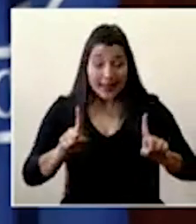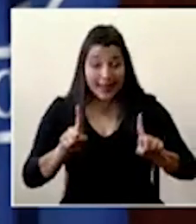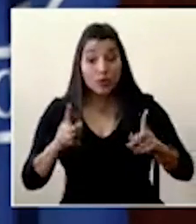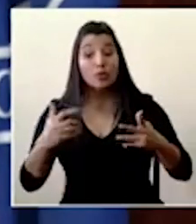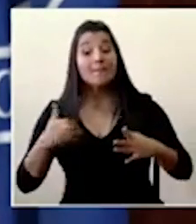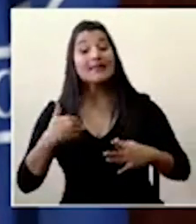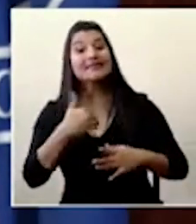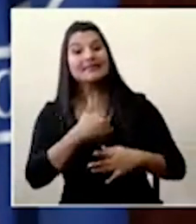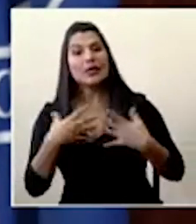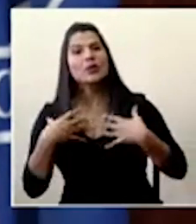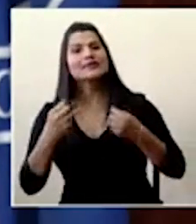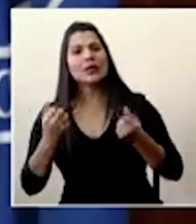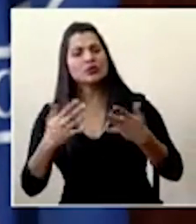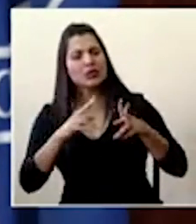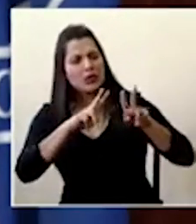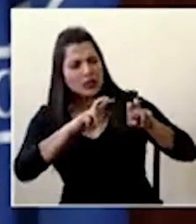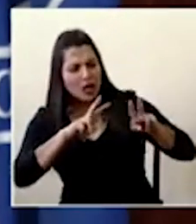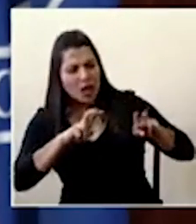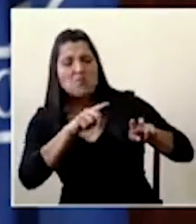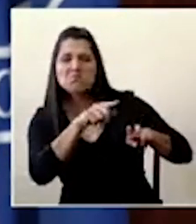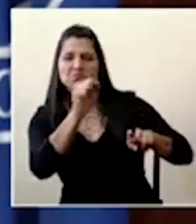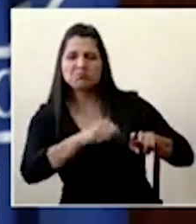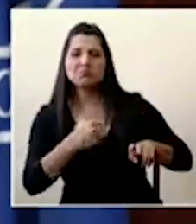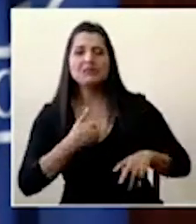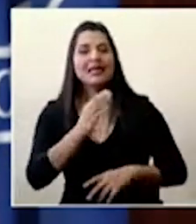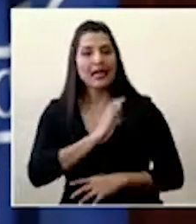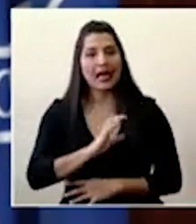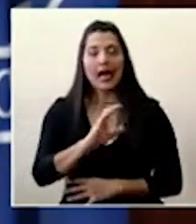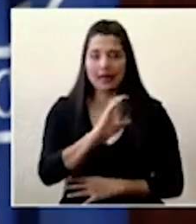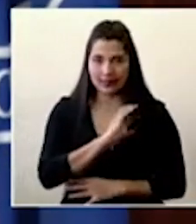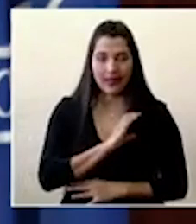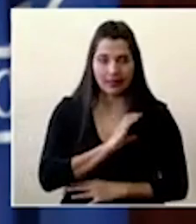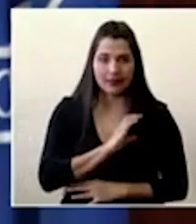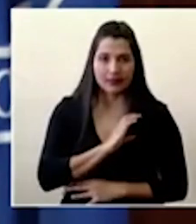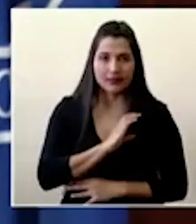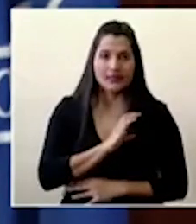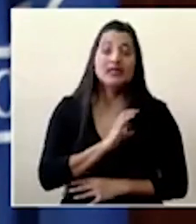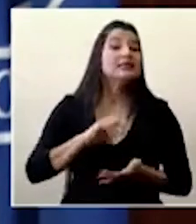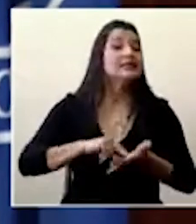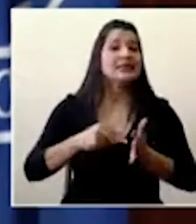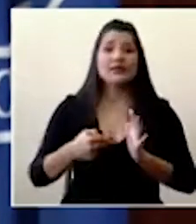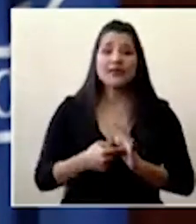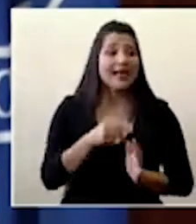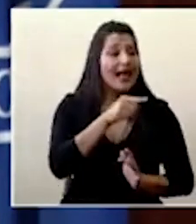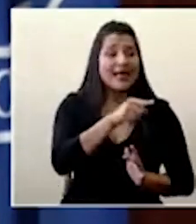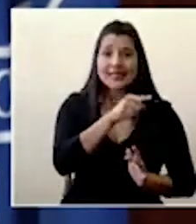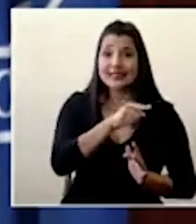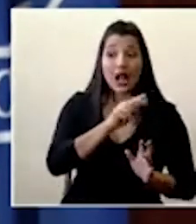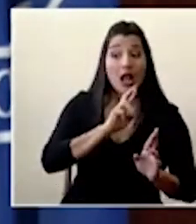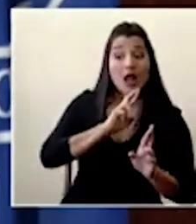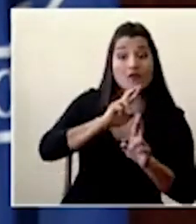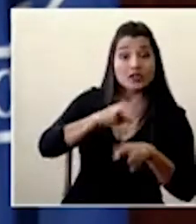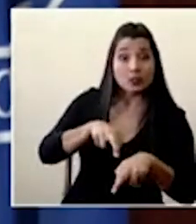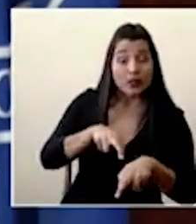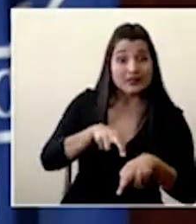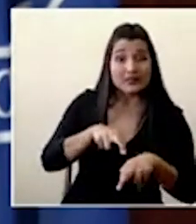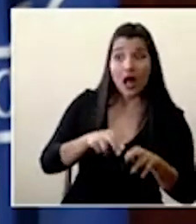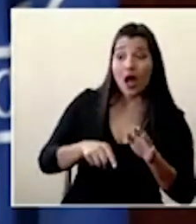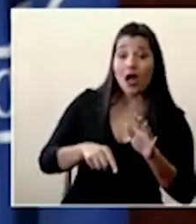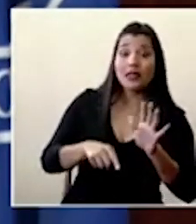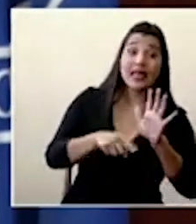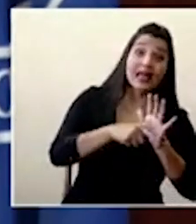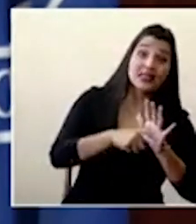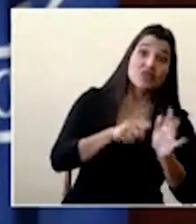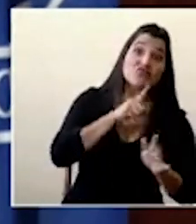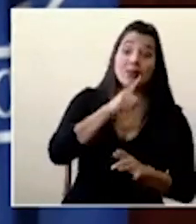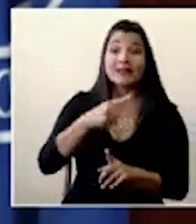que eso lo que significa es básicamente que no van a tirar resultados que son, digamos, negativos